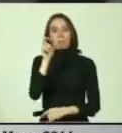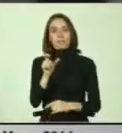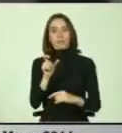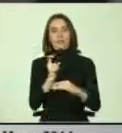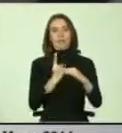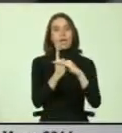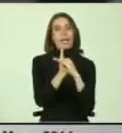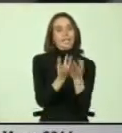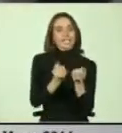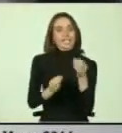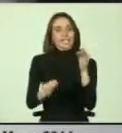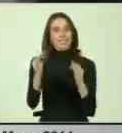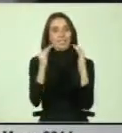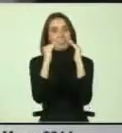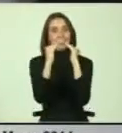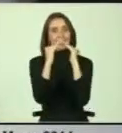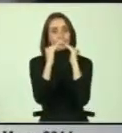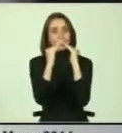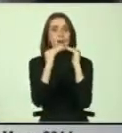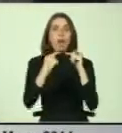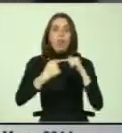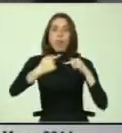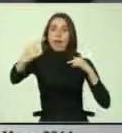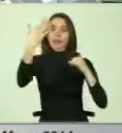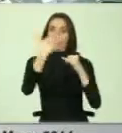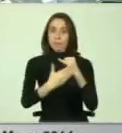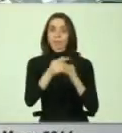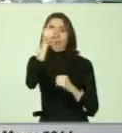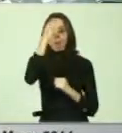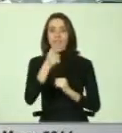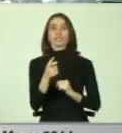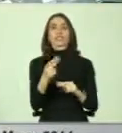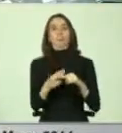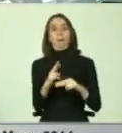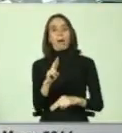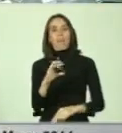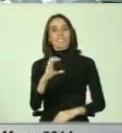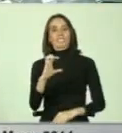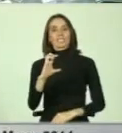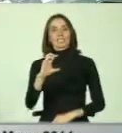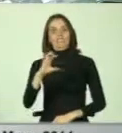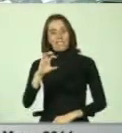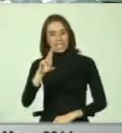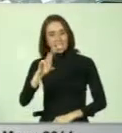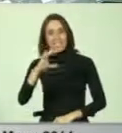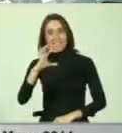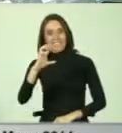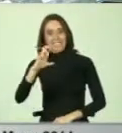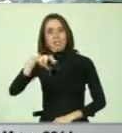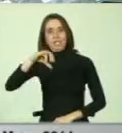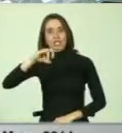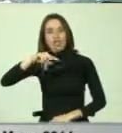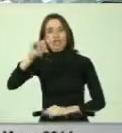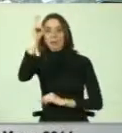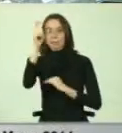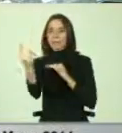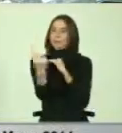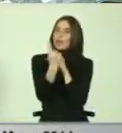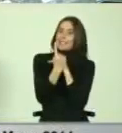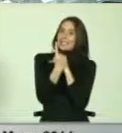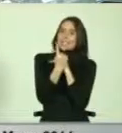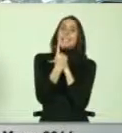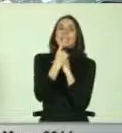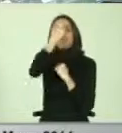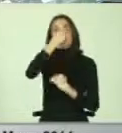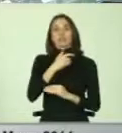en cada tribunal. La idea es a largo plazo contratar recepcionistas en cada uno de los tribunales que sean propias personas con discapacidad, que puedan